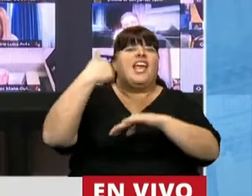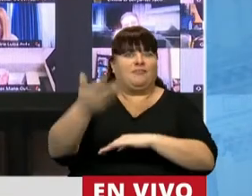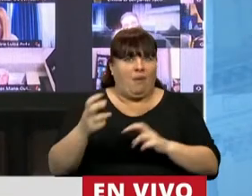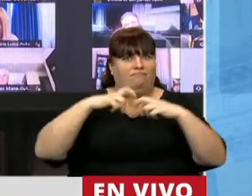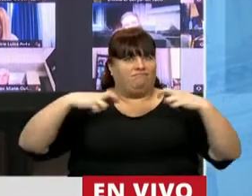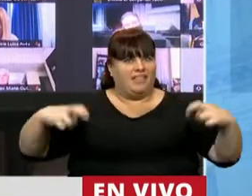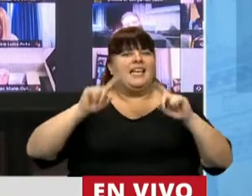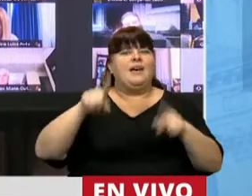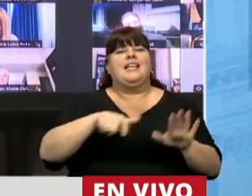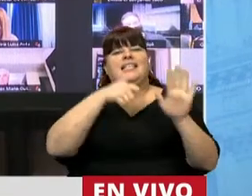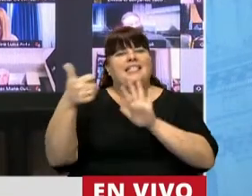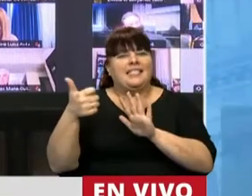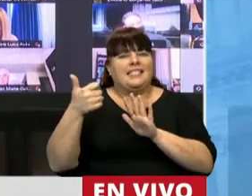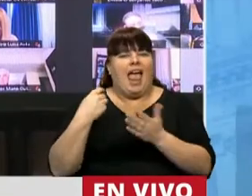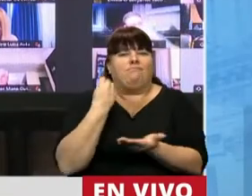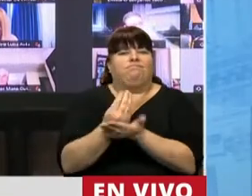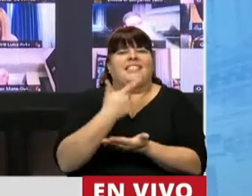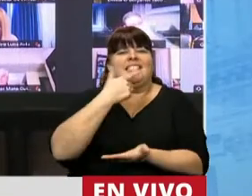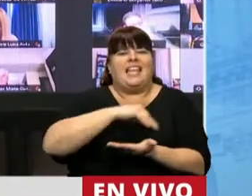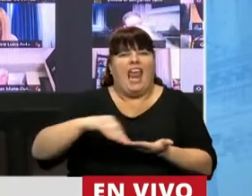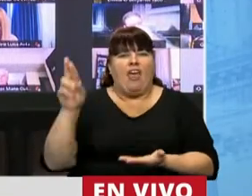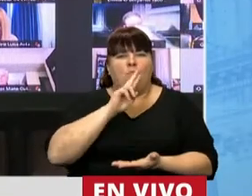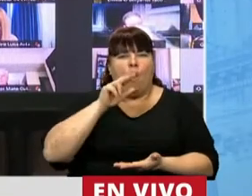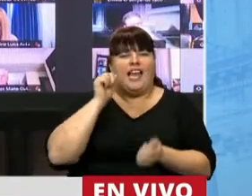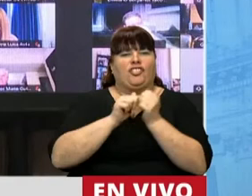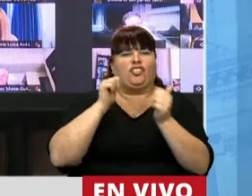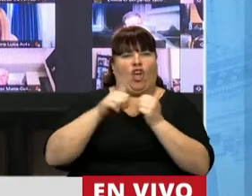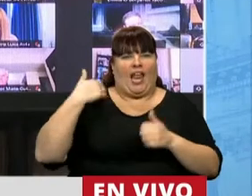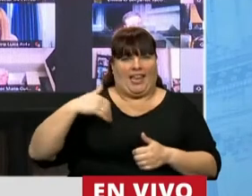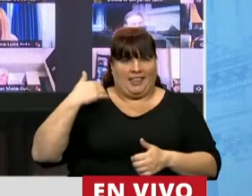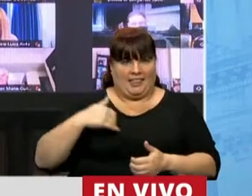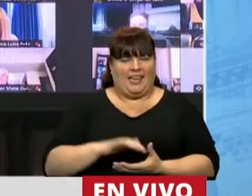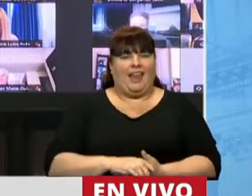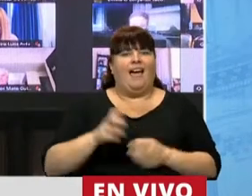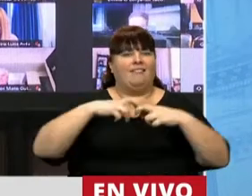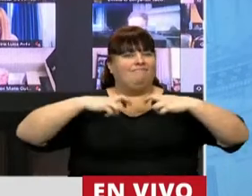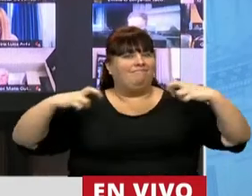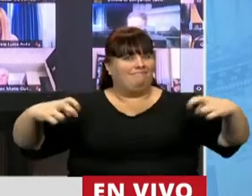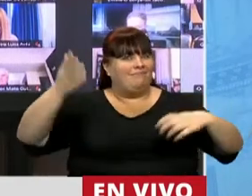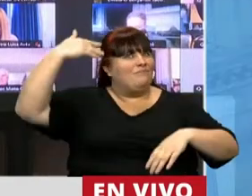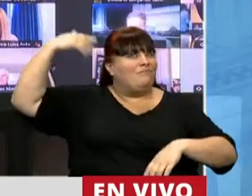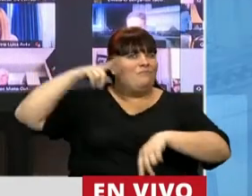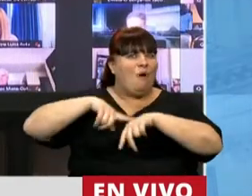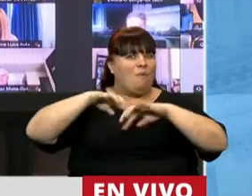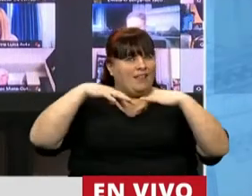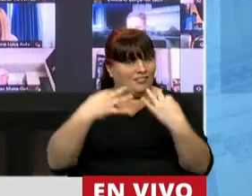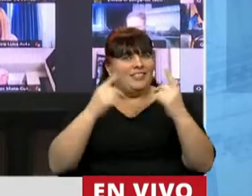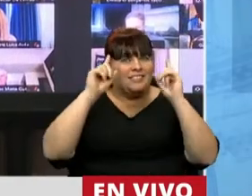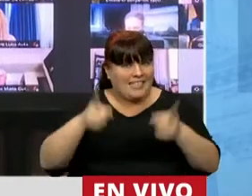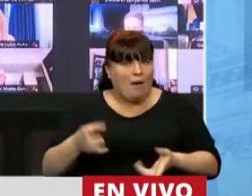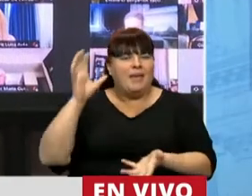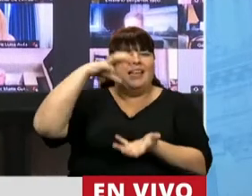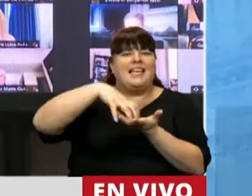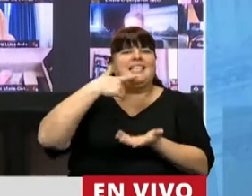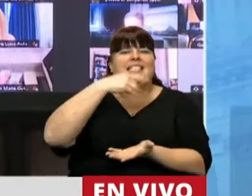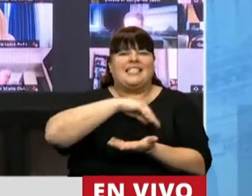y a las 6 primeras senadoras de la historia de la Nación Argentina que se sentaron en aquella época también en la